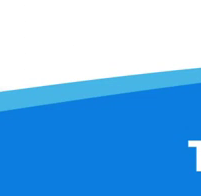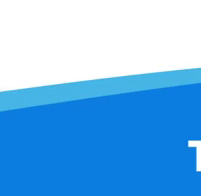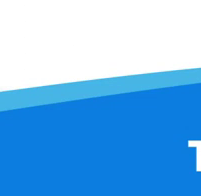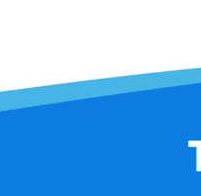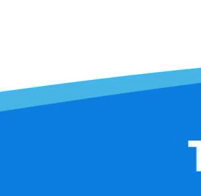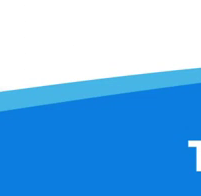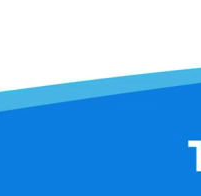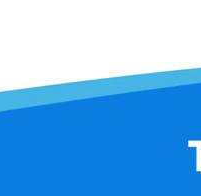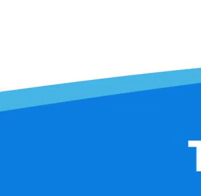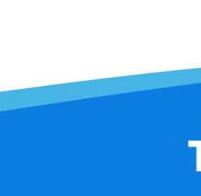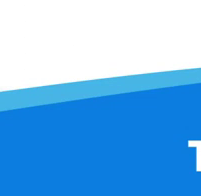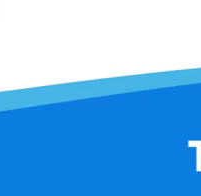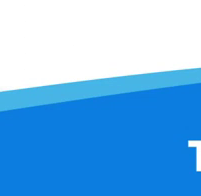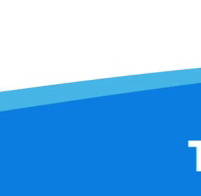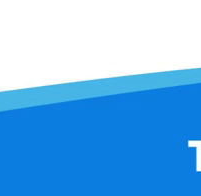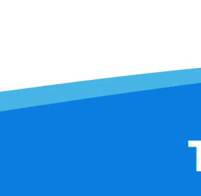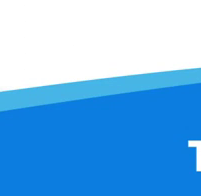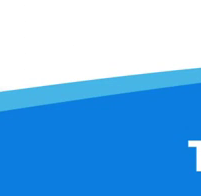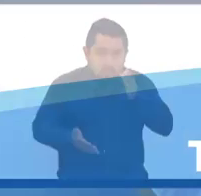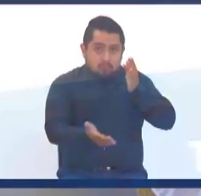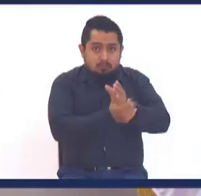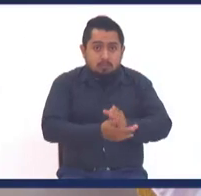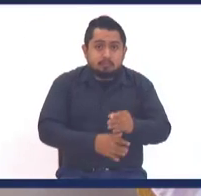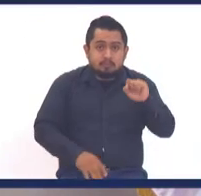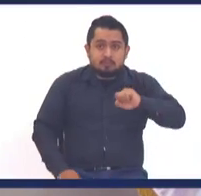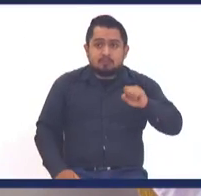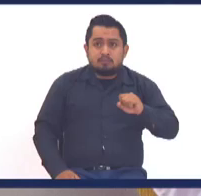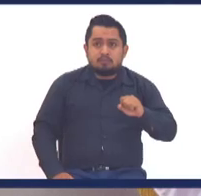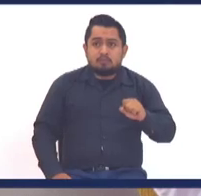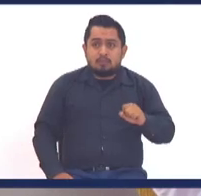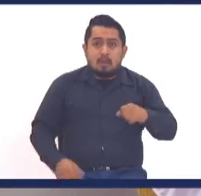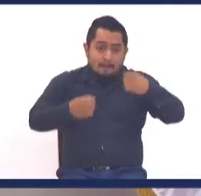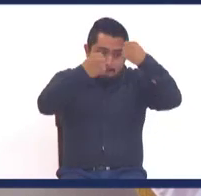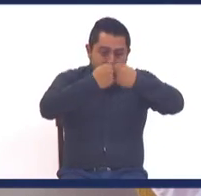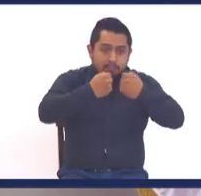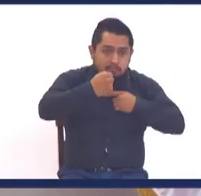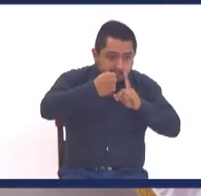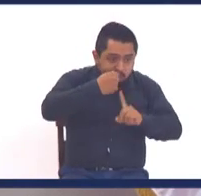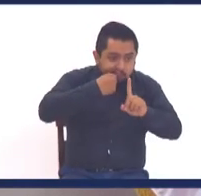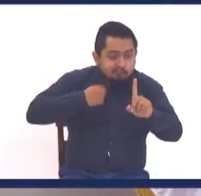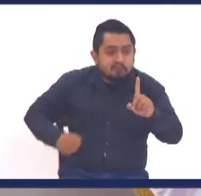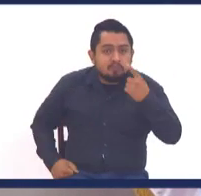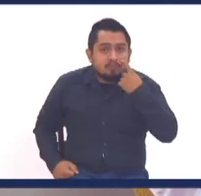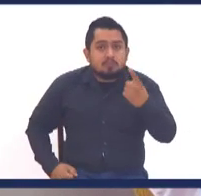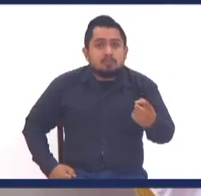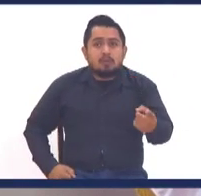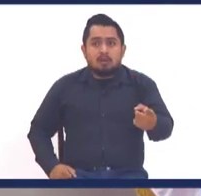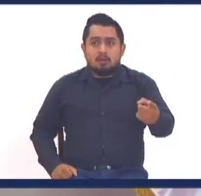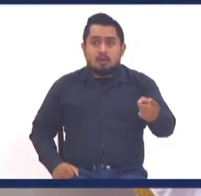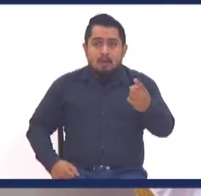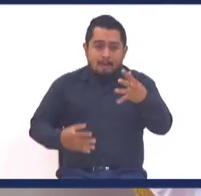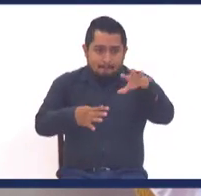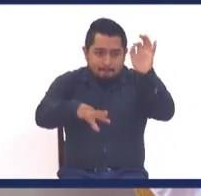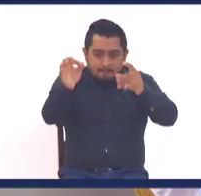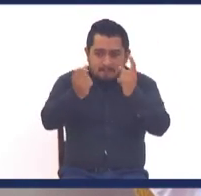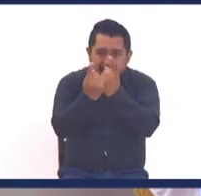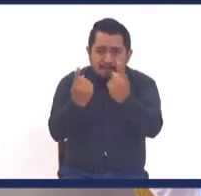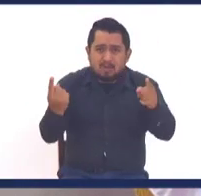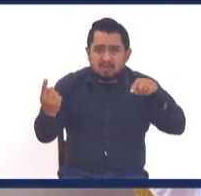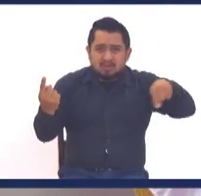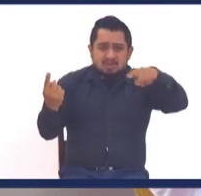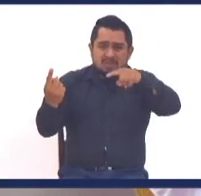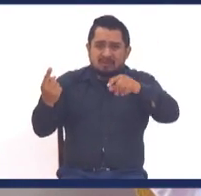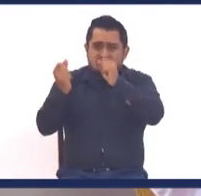ministerio de centros penales, y Bartolinas, a muchos privados de libertad, la mayoría de personas, que están siendo